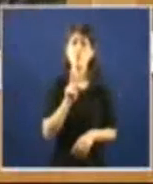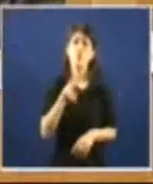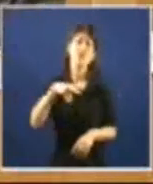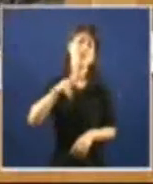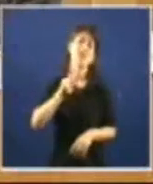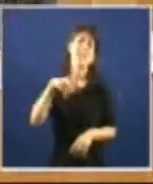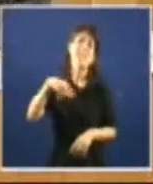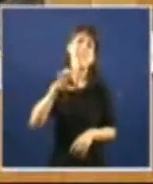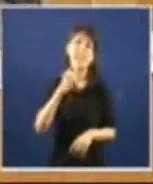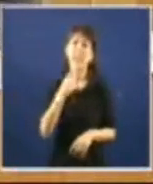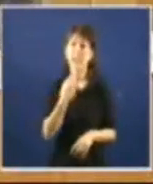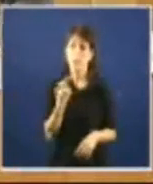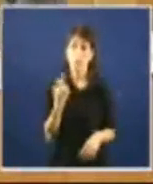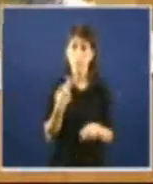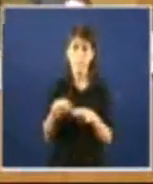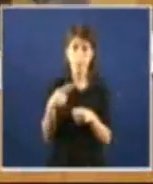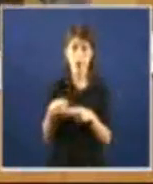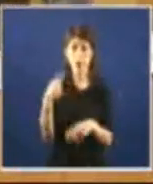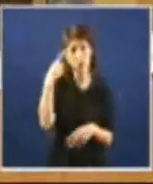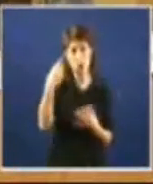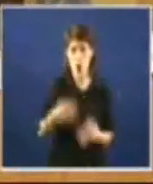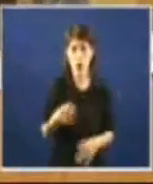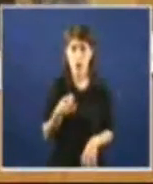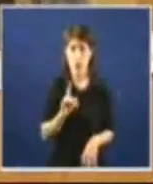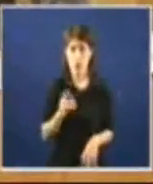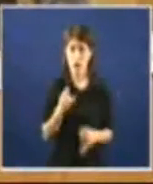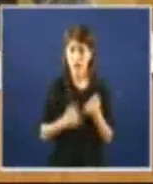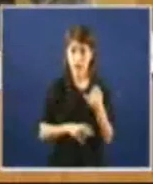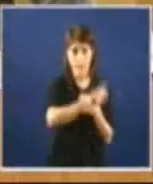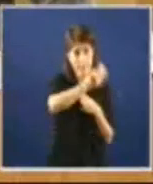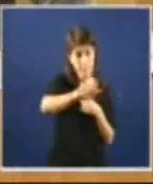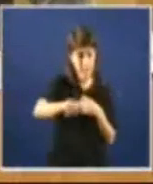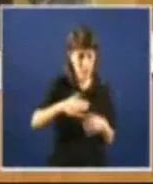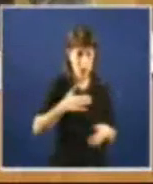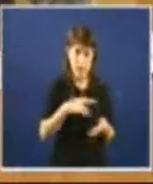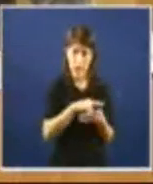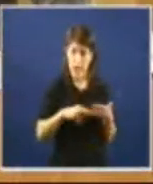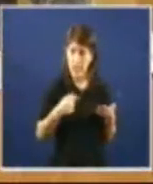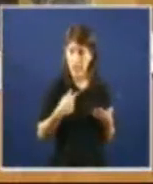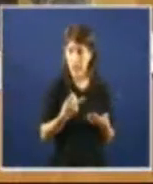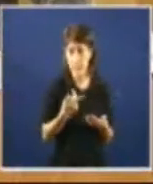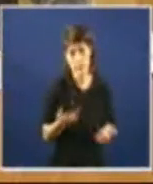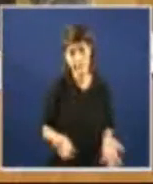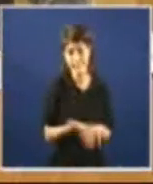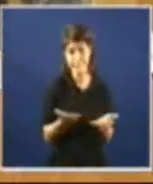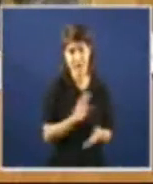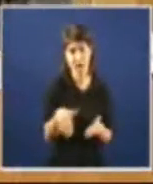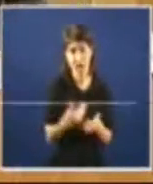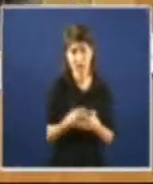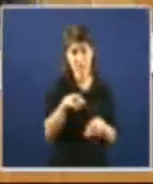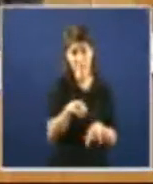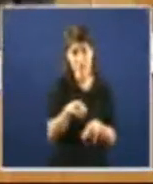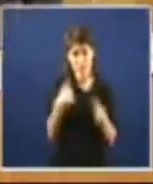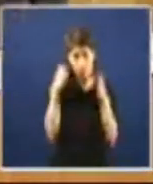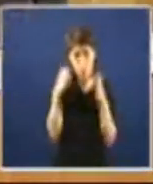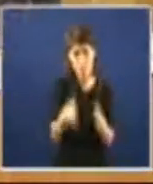consignas irracionais que empuran a sociedade e ciudadanía galegas varios chanzos máis abaixo nese camiño caro inferno inferno no